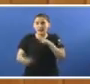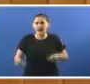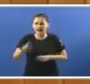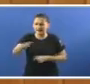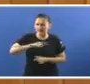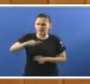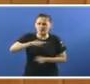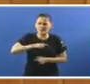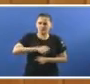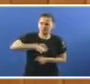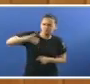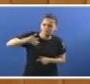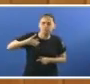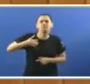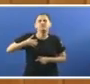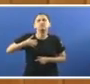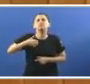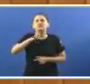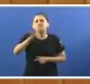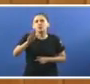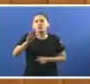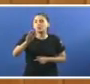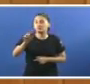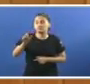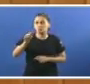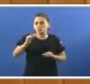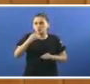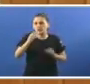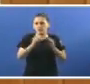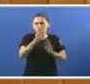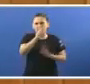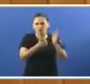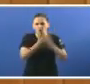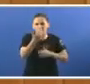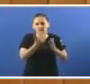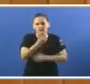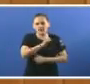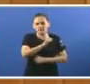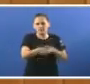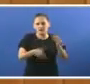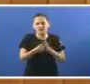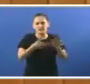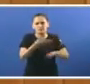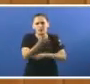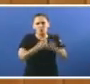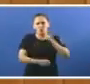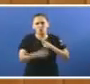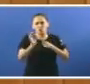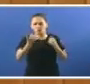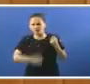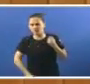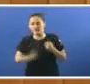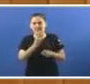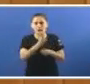indignada Indignada Por escoitar que son 85 días O que se tarda para unha consulta, para unha intervención cirúrxica de